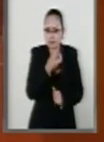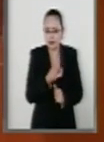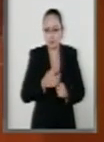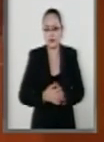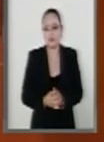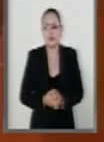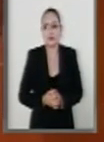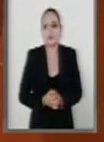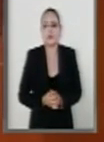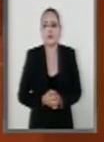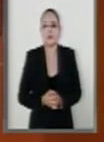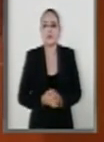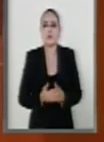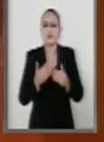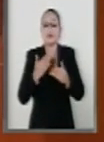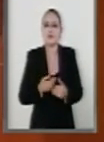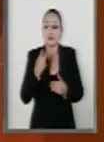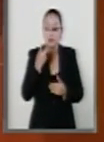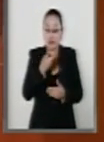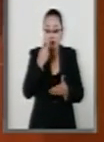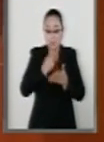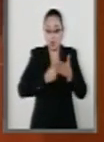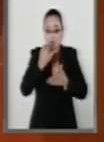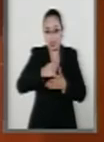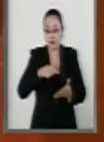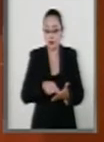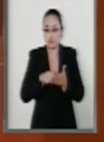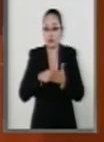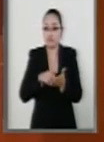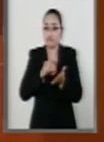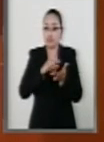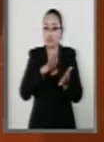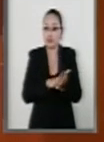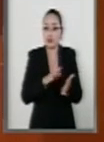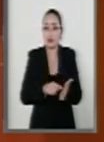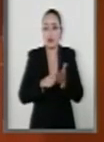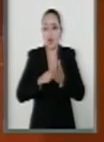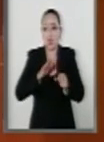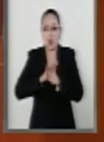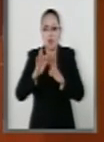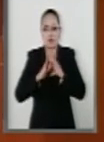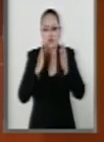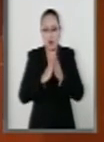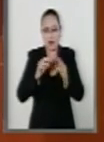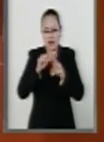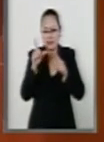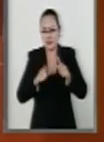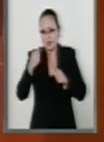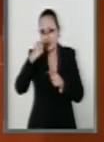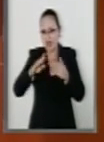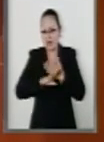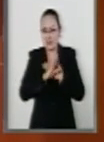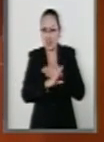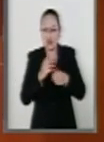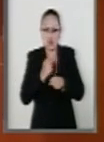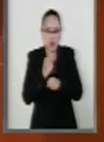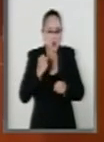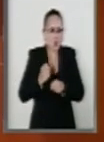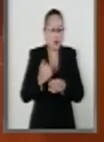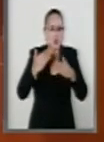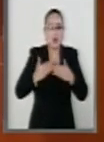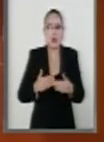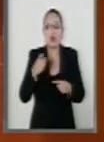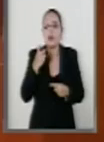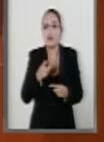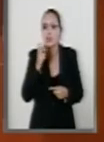el proyecto dictamen contempla también la creación del mecanismo nacional para la prevención de la tortura el